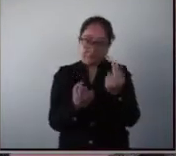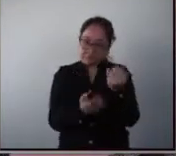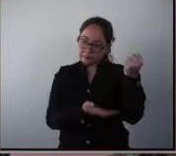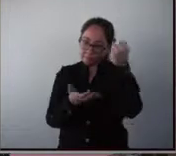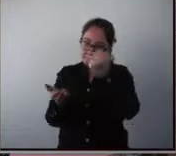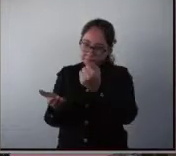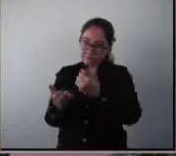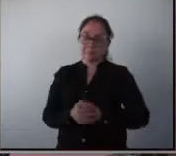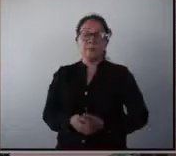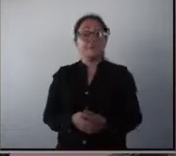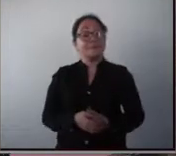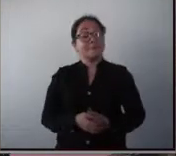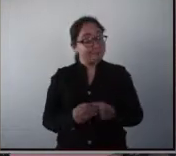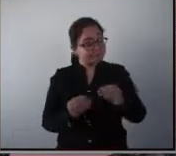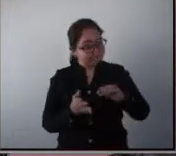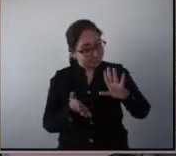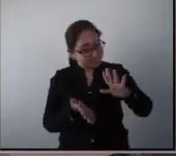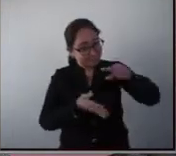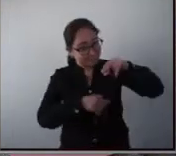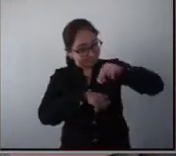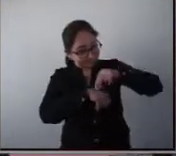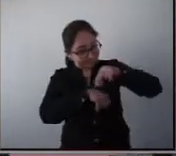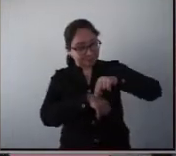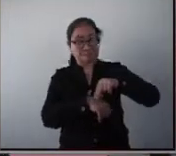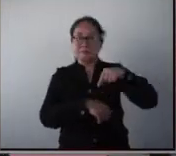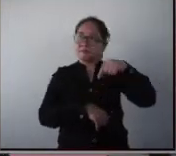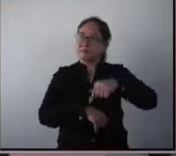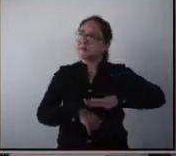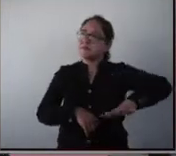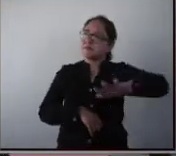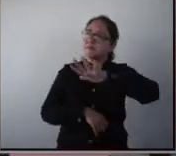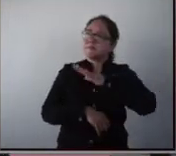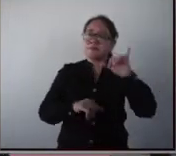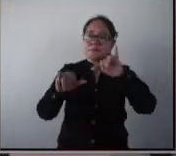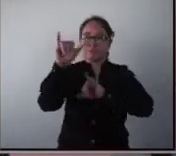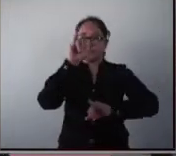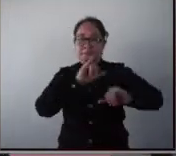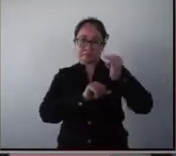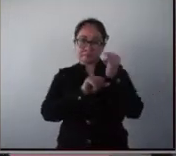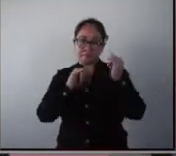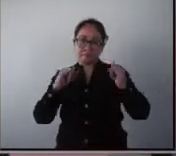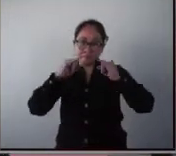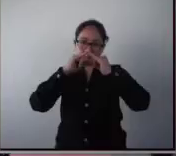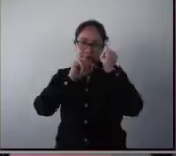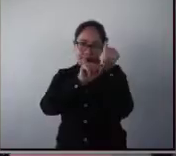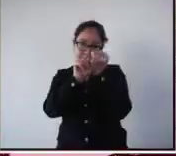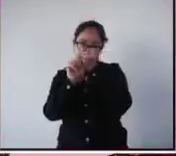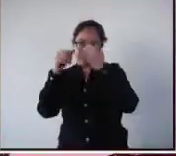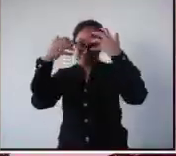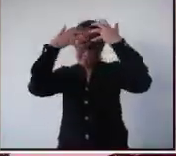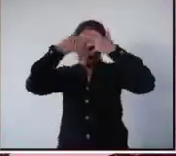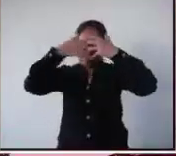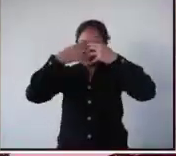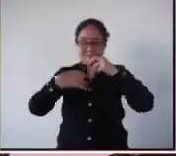vamos a hacer un corte estamos en el laboratorio del instituto de investigaciones cerebrales y ahorita regresamos